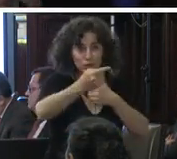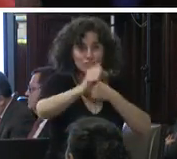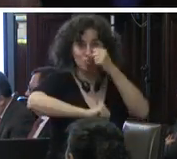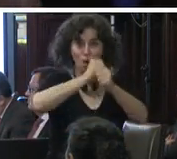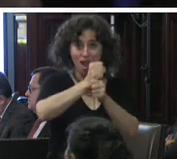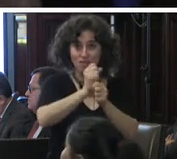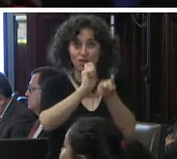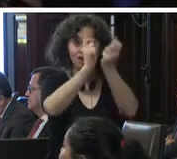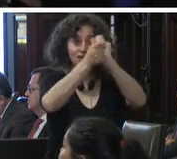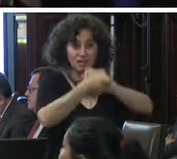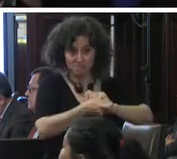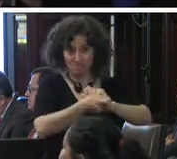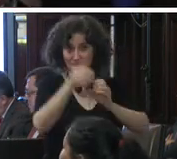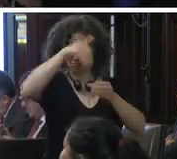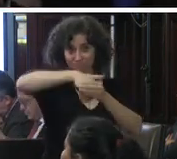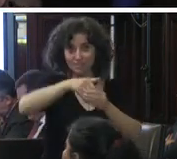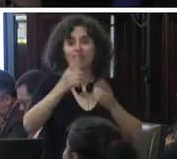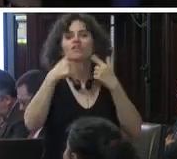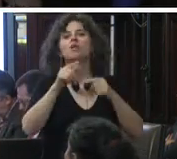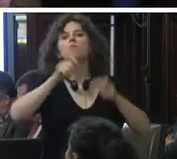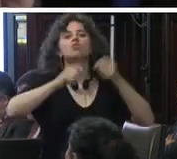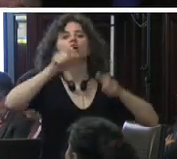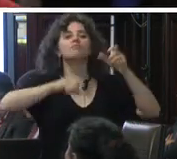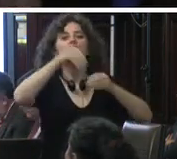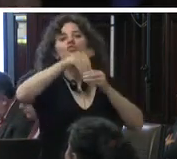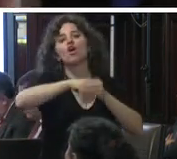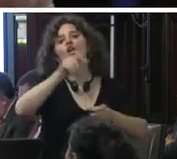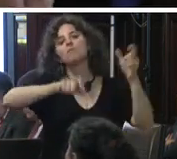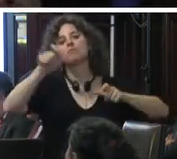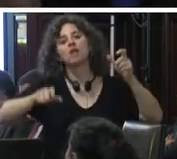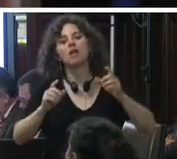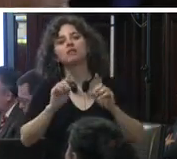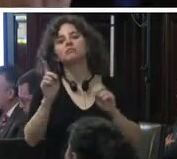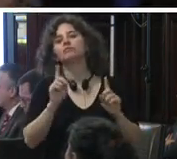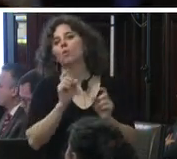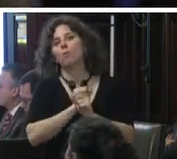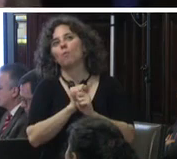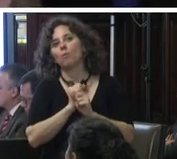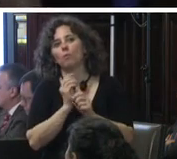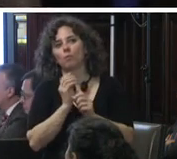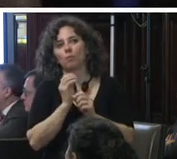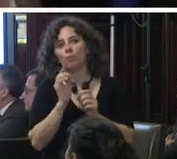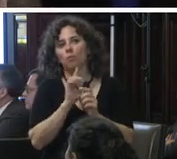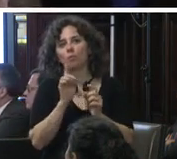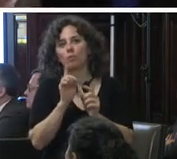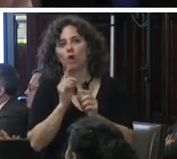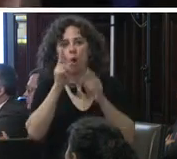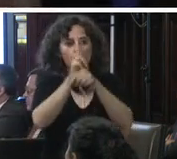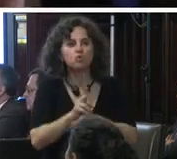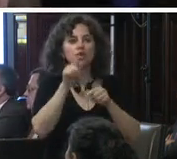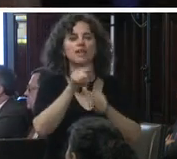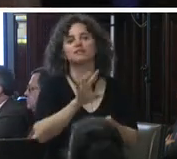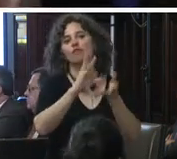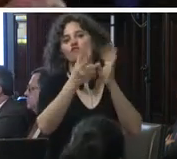cambiamos muchas posiciones de elección popular en el país se abstengan de hacer o de utilizar este